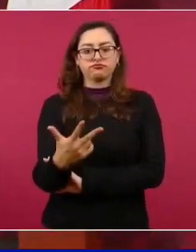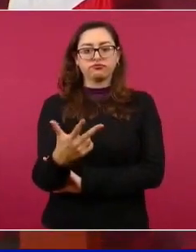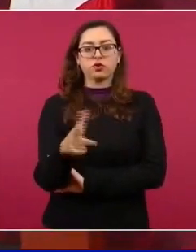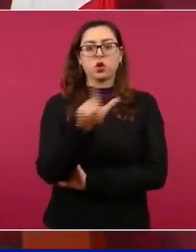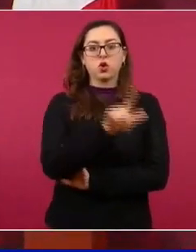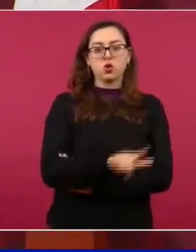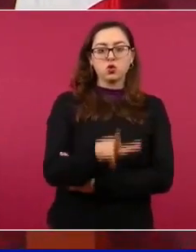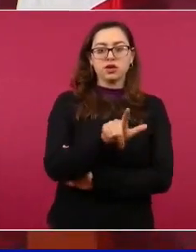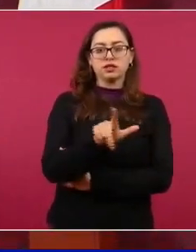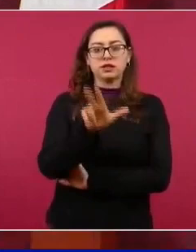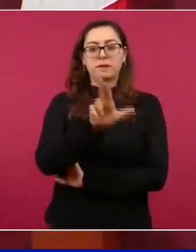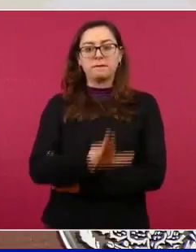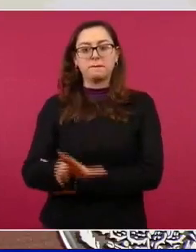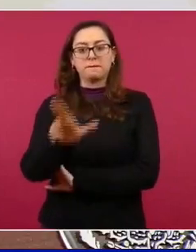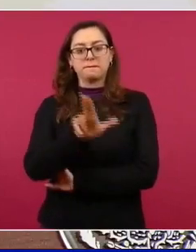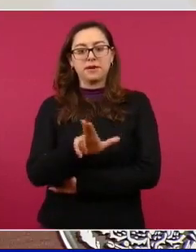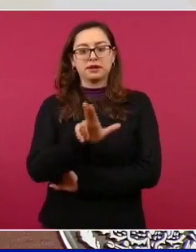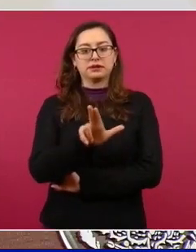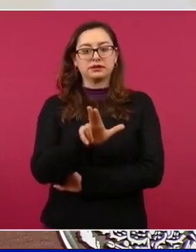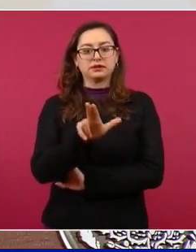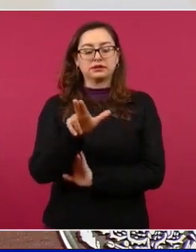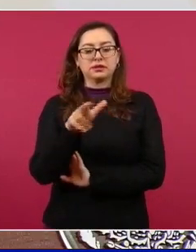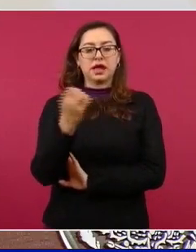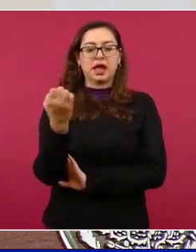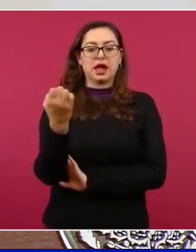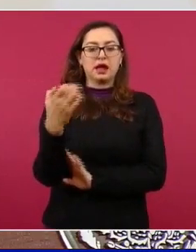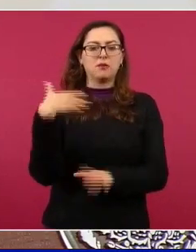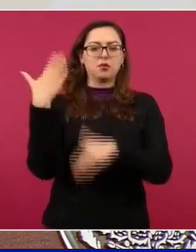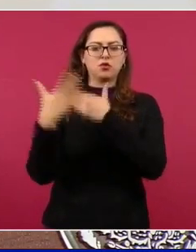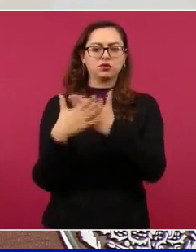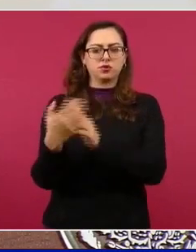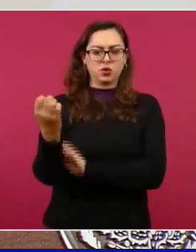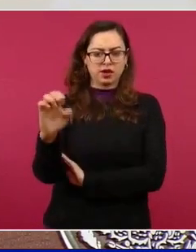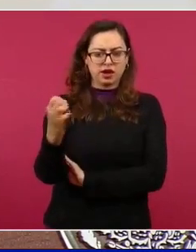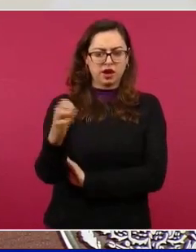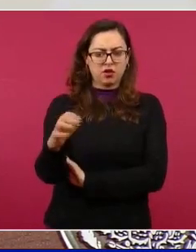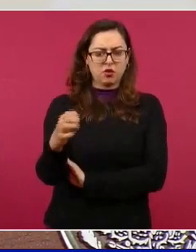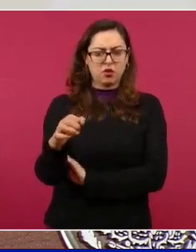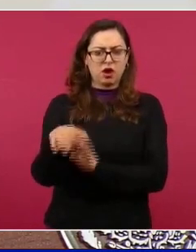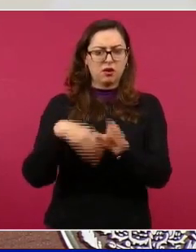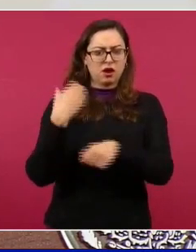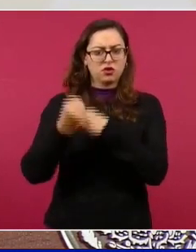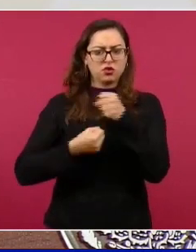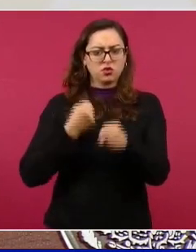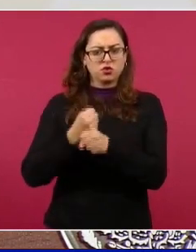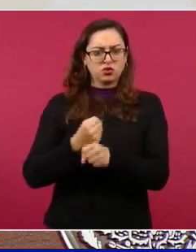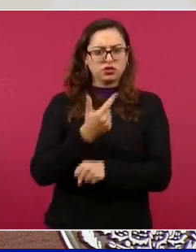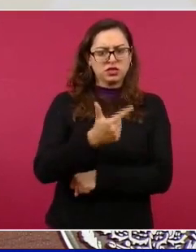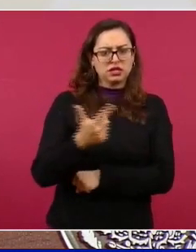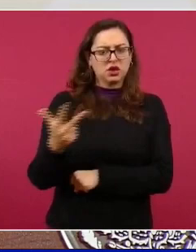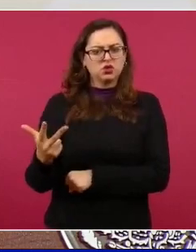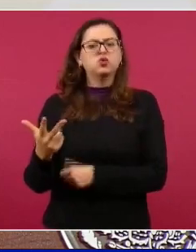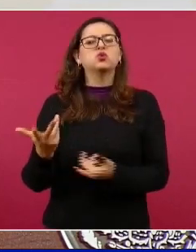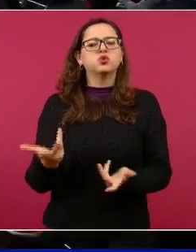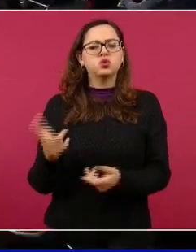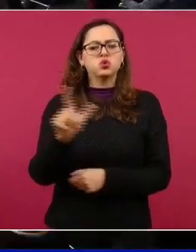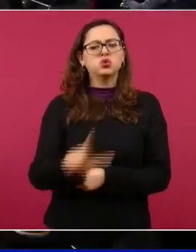lunes y martes de enero, a ver si es siete o es ocho el lunes,